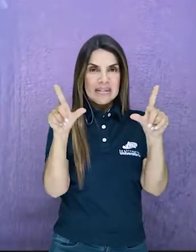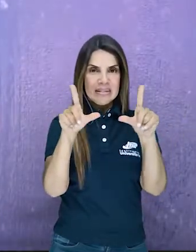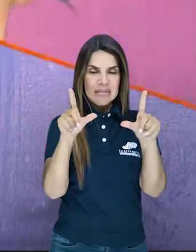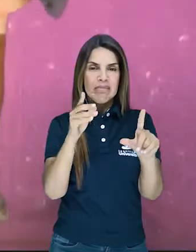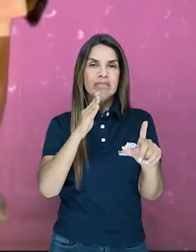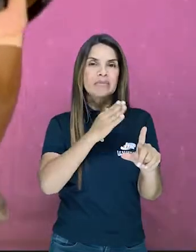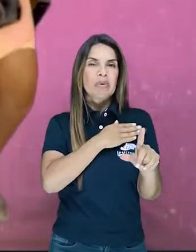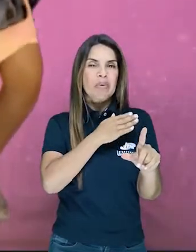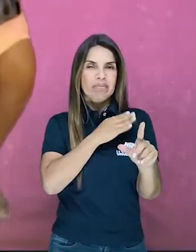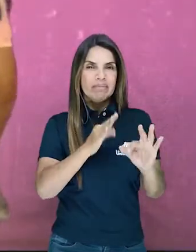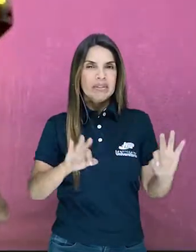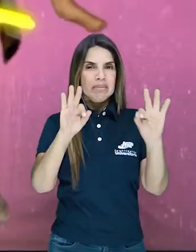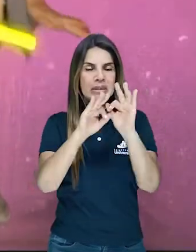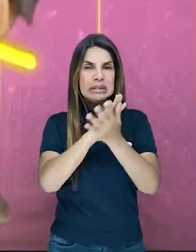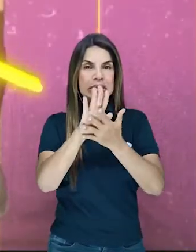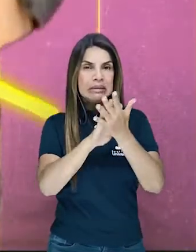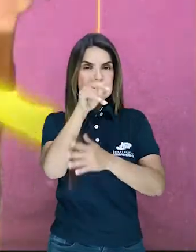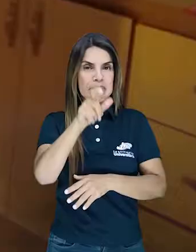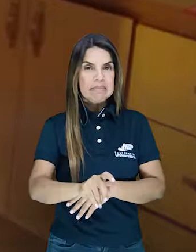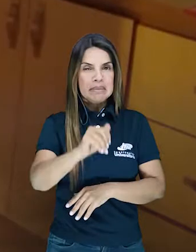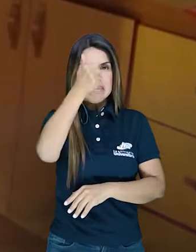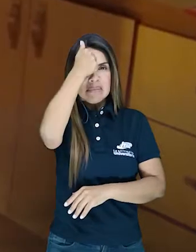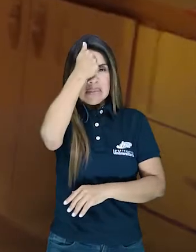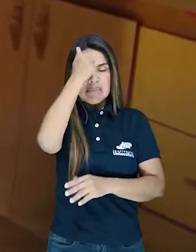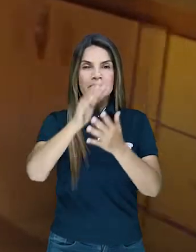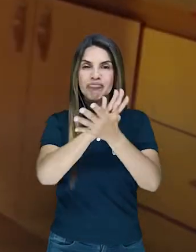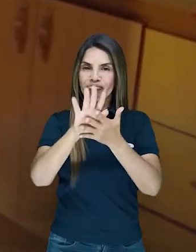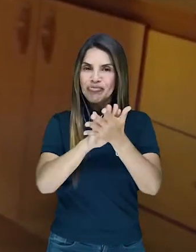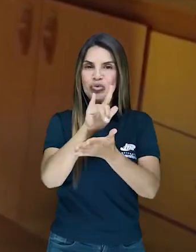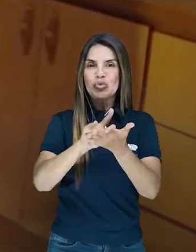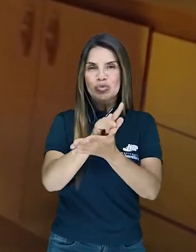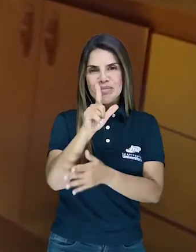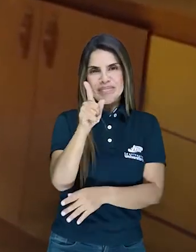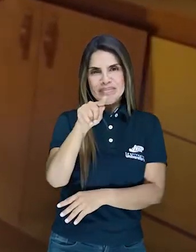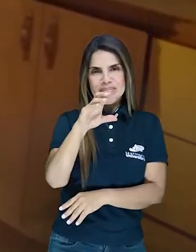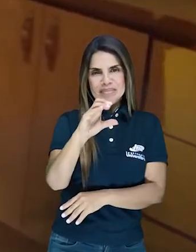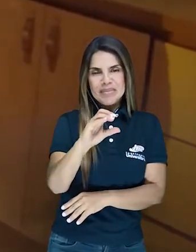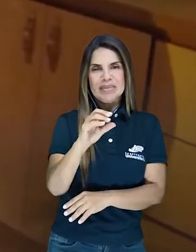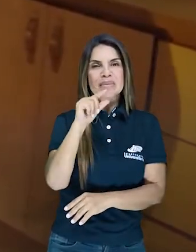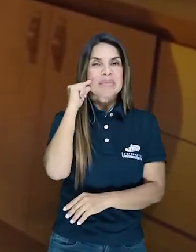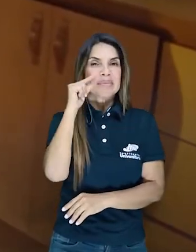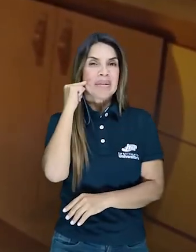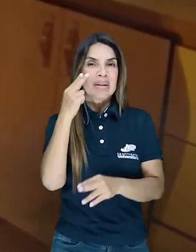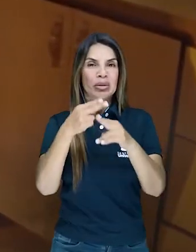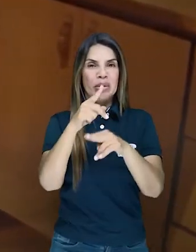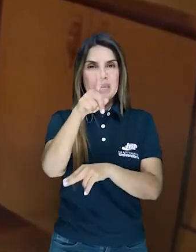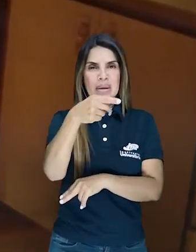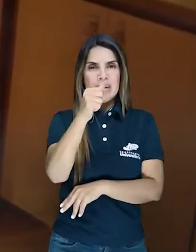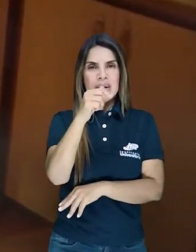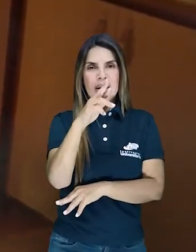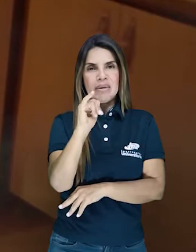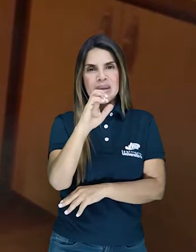cuyo lenguaje principal es el lenguaje de señas. ¿Cómo le fue a Gabriela, la estudiante del ITM, en esta experiencia